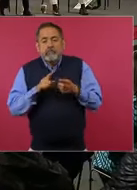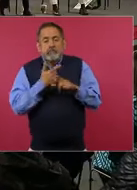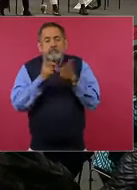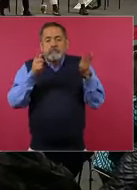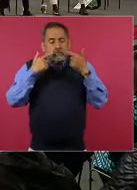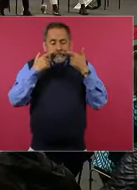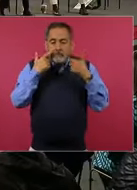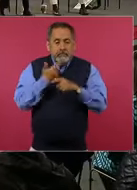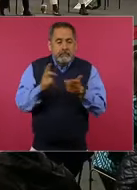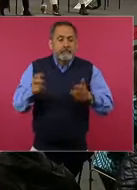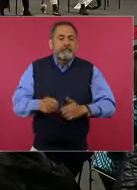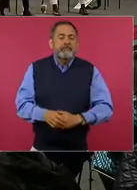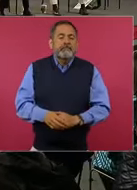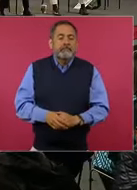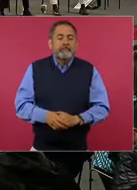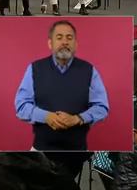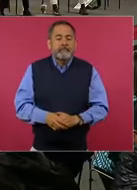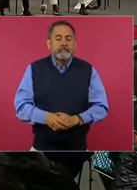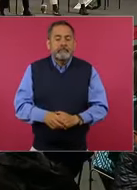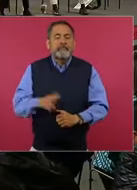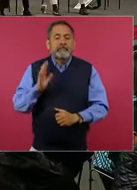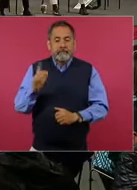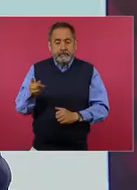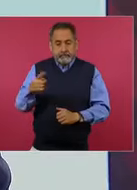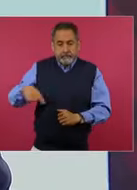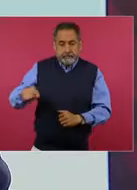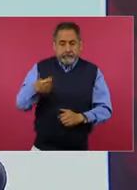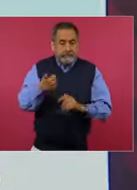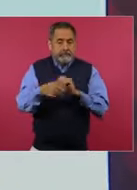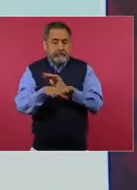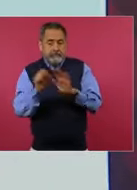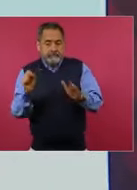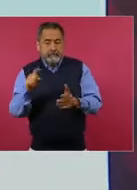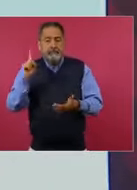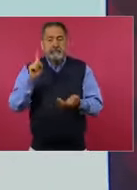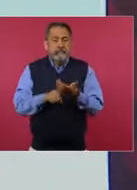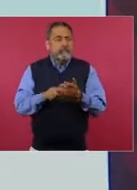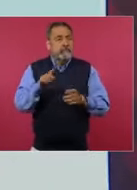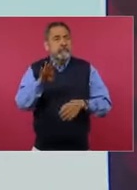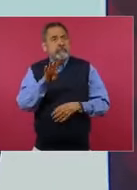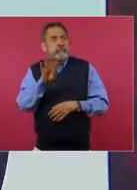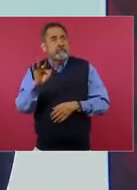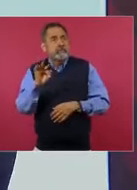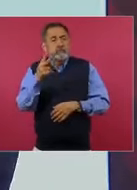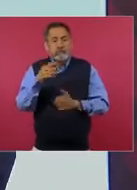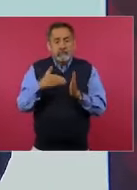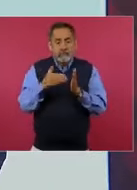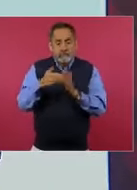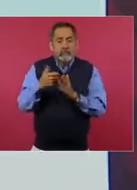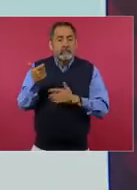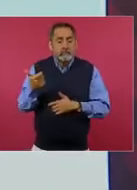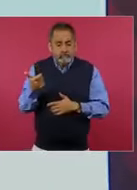que ya ha habido un movimiento de mil 42 millones de pesos.